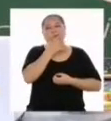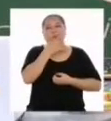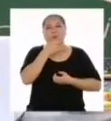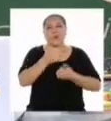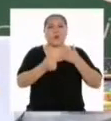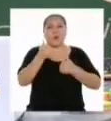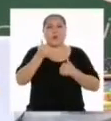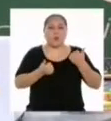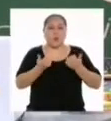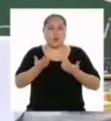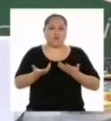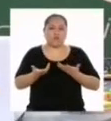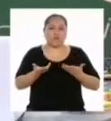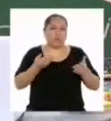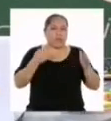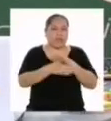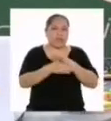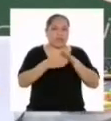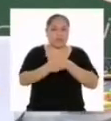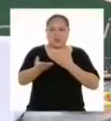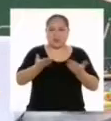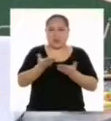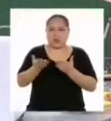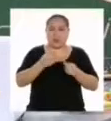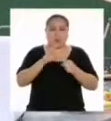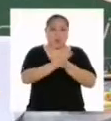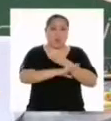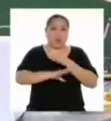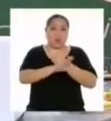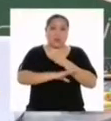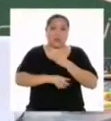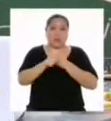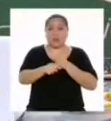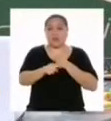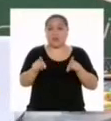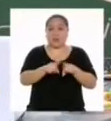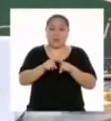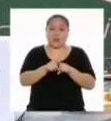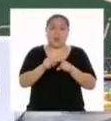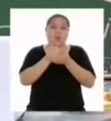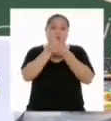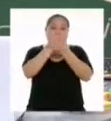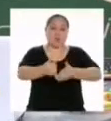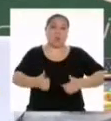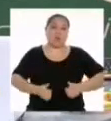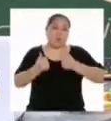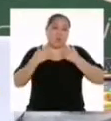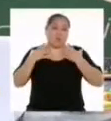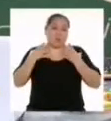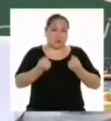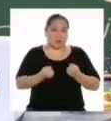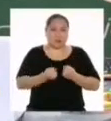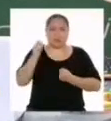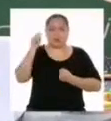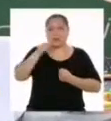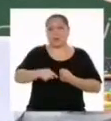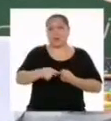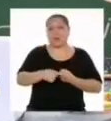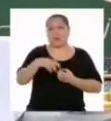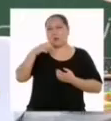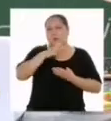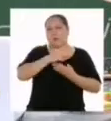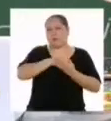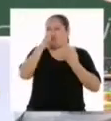acceso a servicios básicos puede determinar también nuestras posibilidades de llevar una vida saludable. Por eso, y ya como proyecto